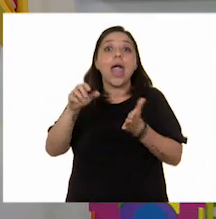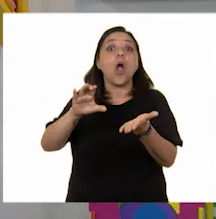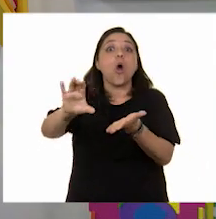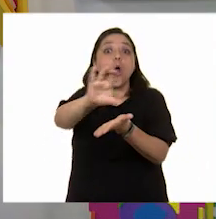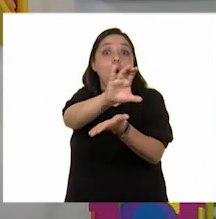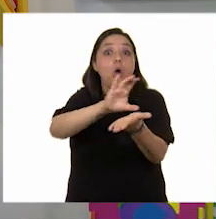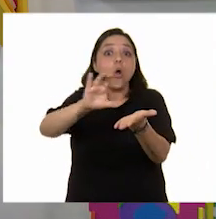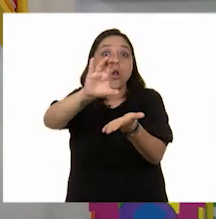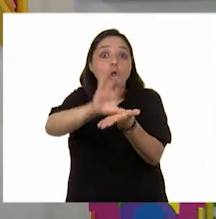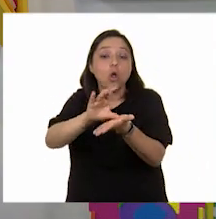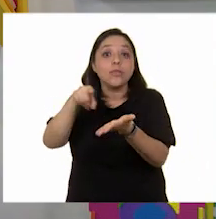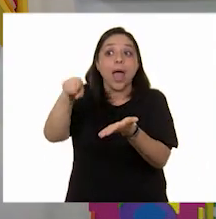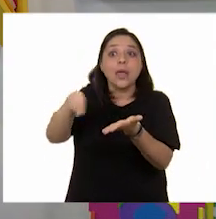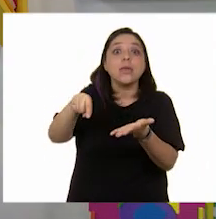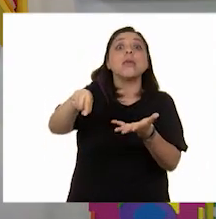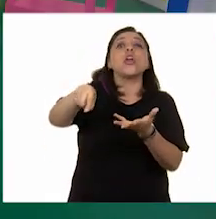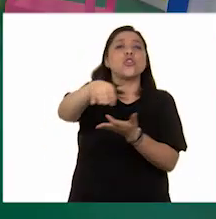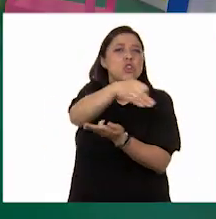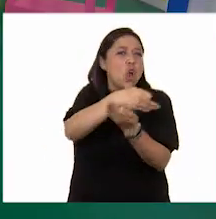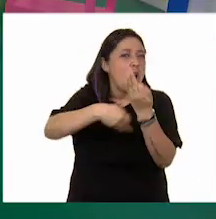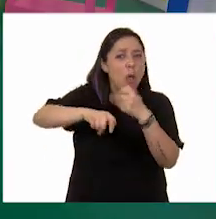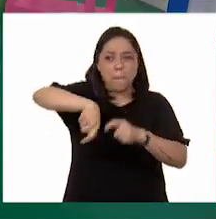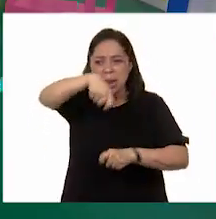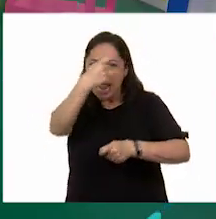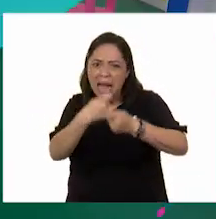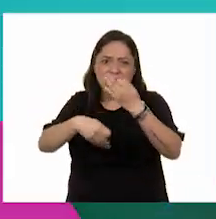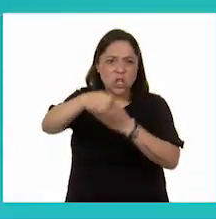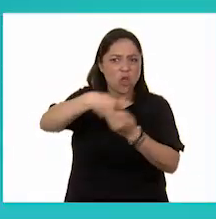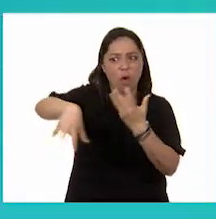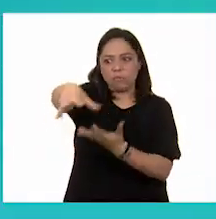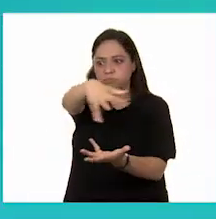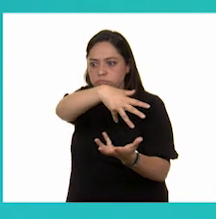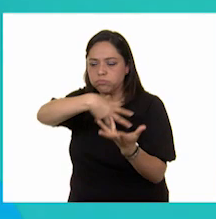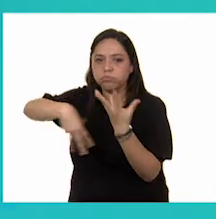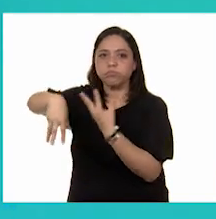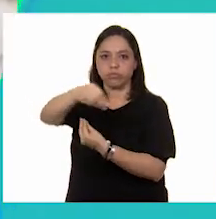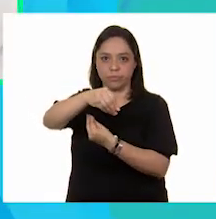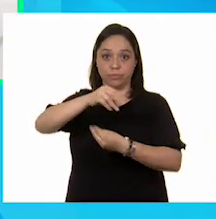residuos de PET. ¿Lo quieren ver? ¡Sí! ¡Sí! ¡Vamos a verlo!